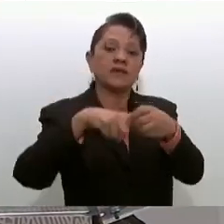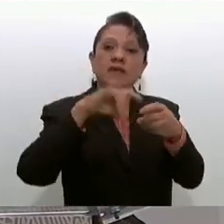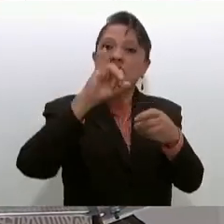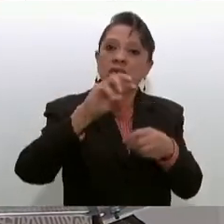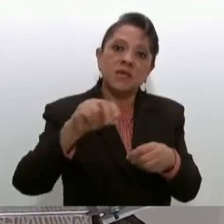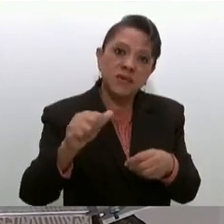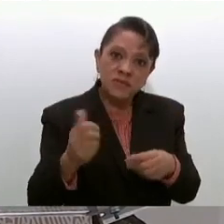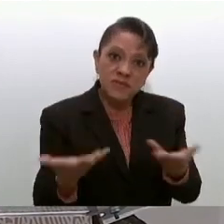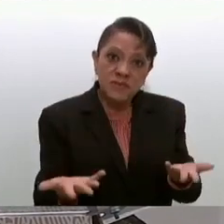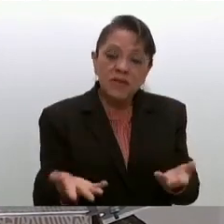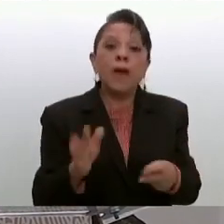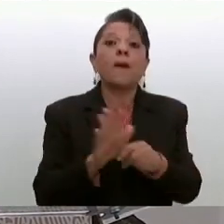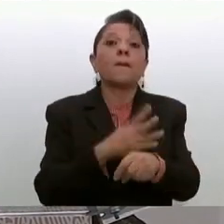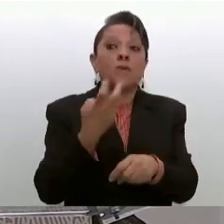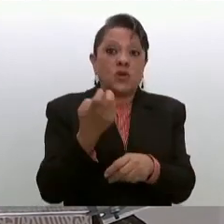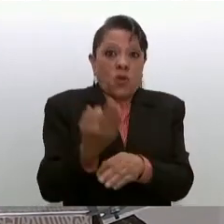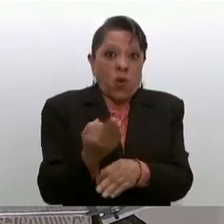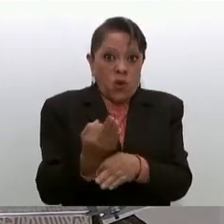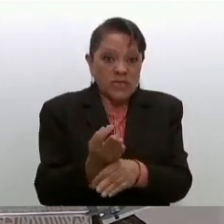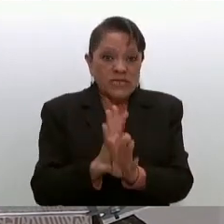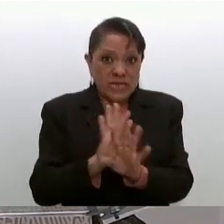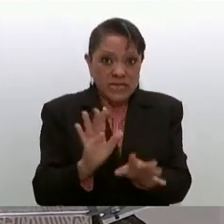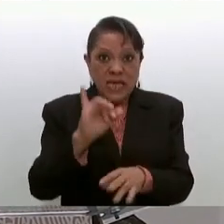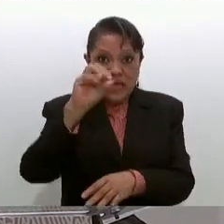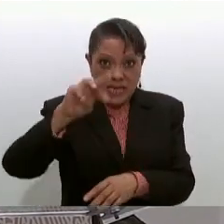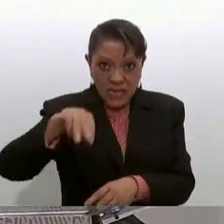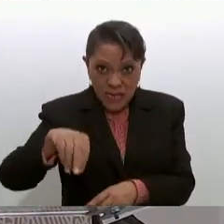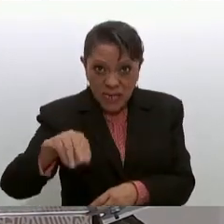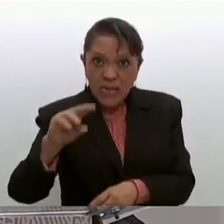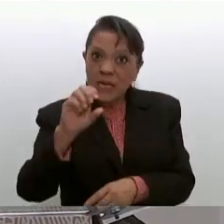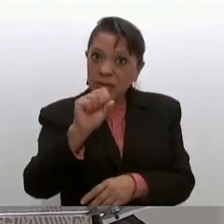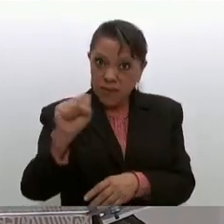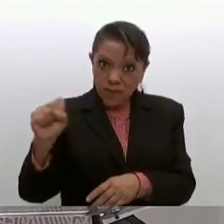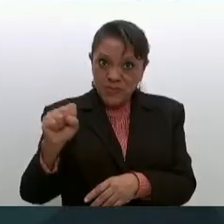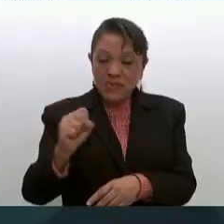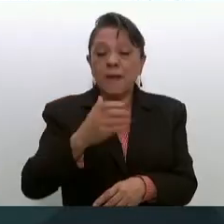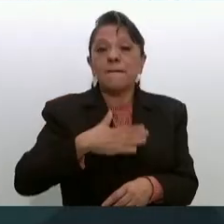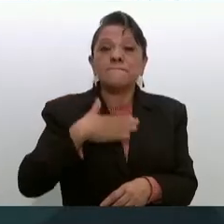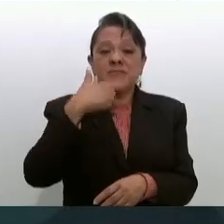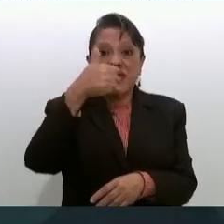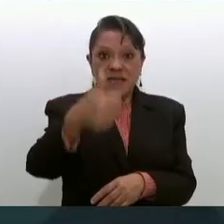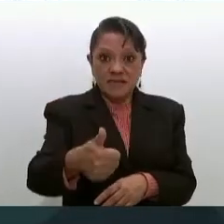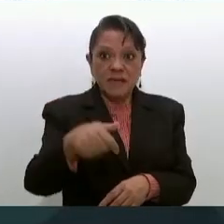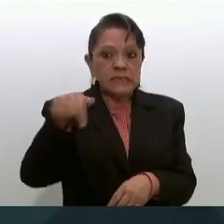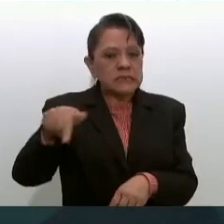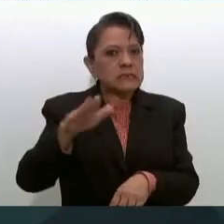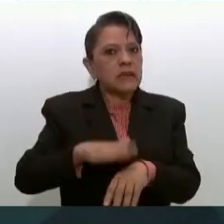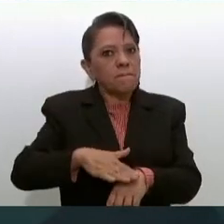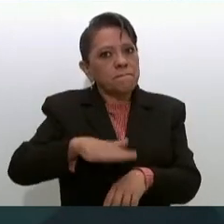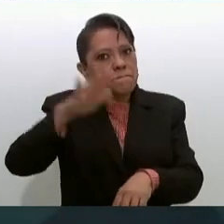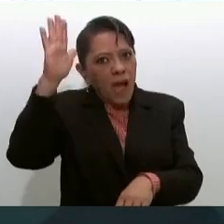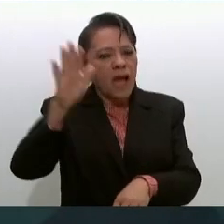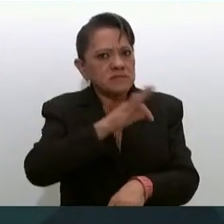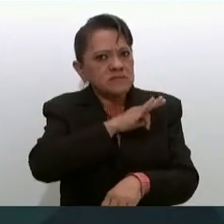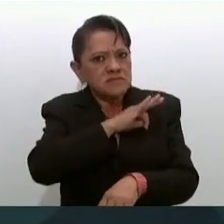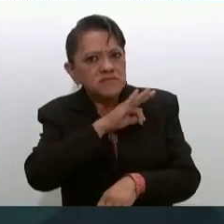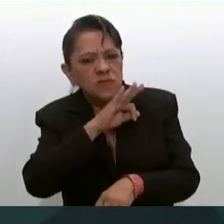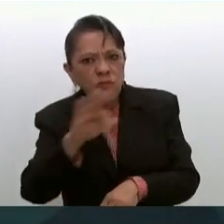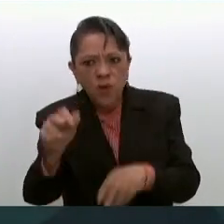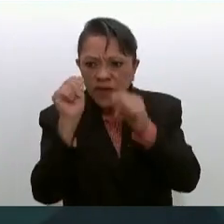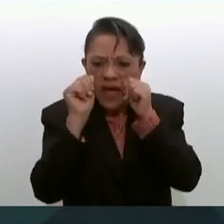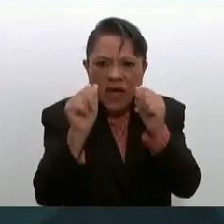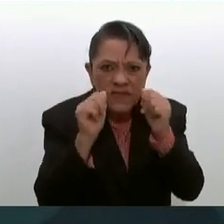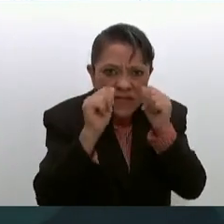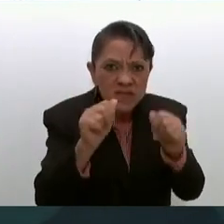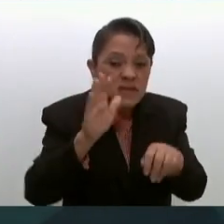público con mayor capacidad de atención médica en el país, mediante la federalización actualmente en